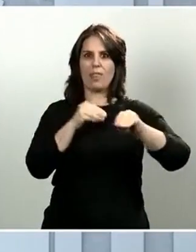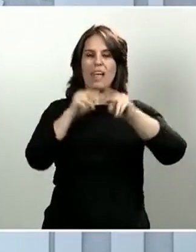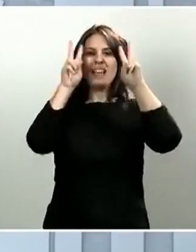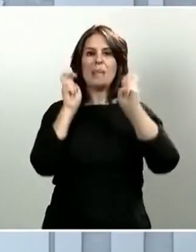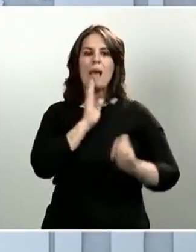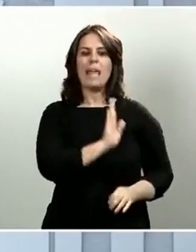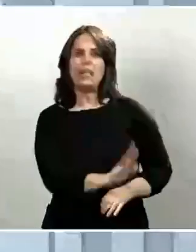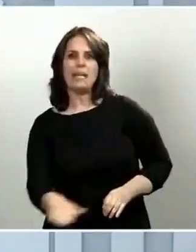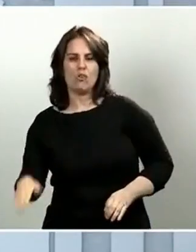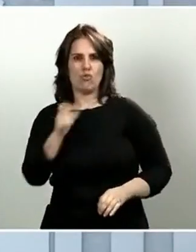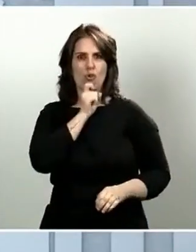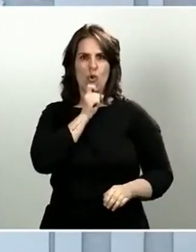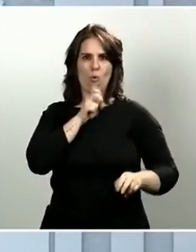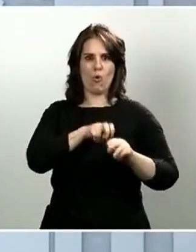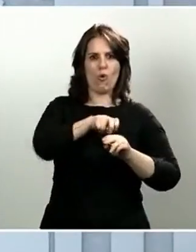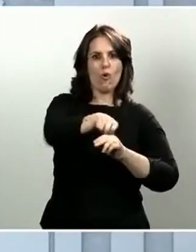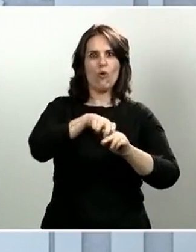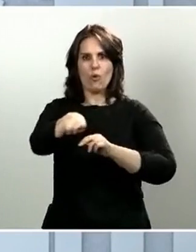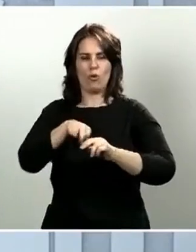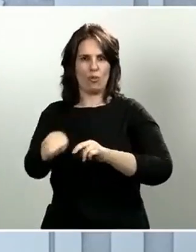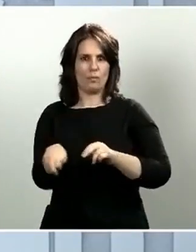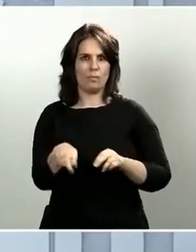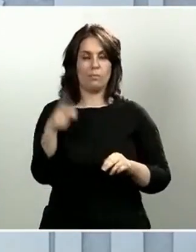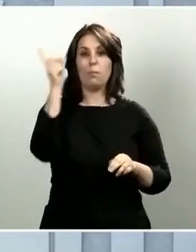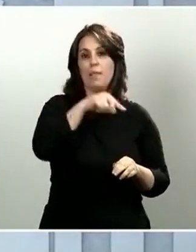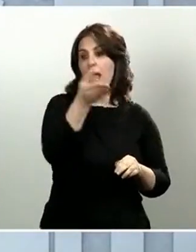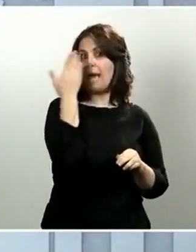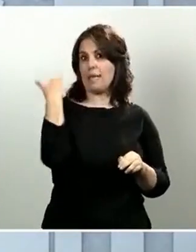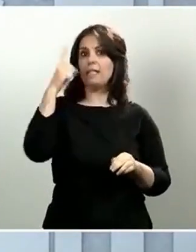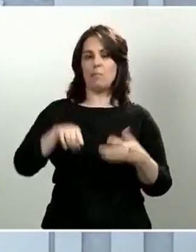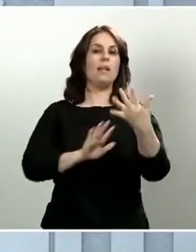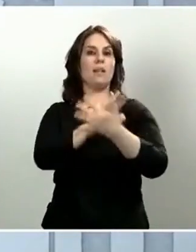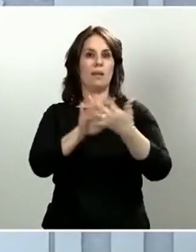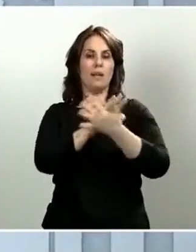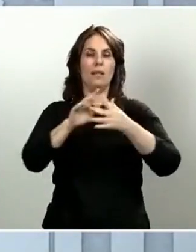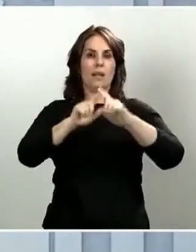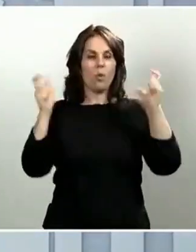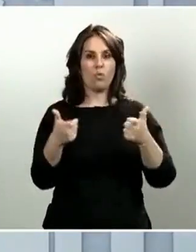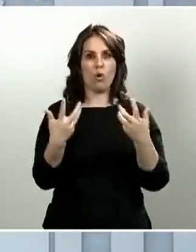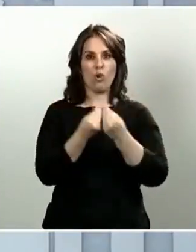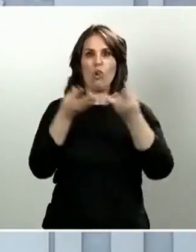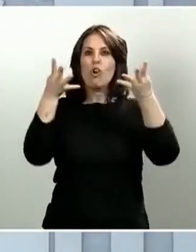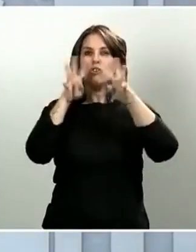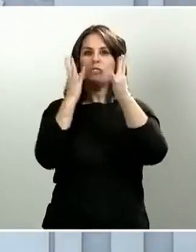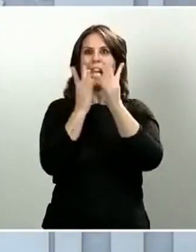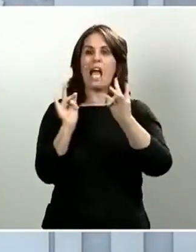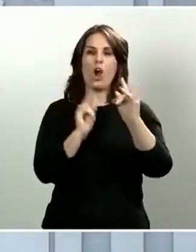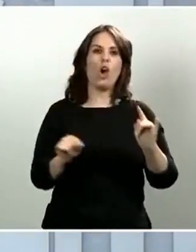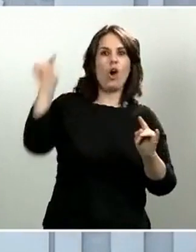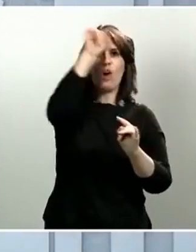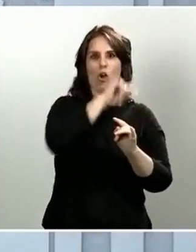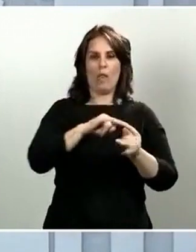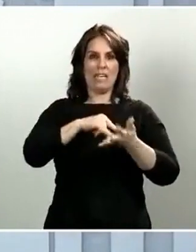saben, fue una materia que se abordó ayer también en la reunión del Consejo Interterritorial del Sistema Nacional de